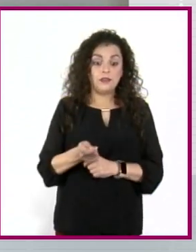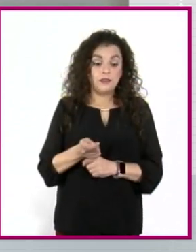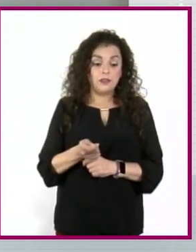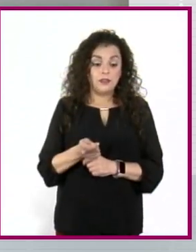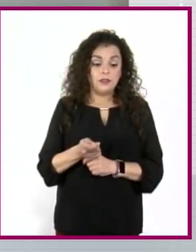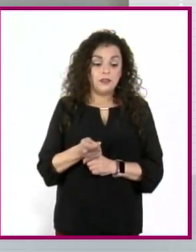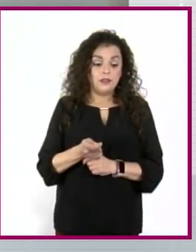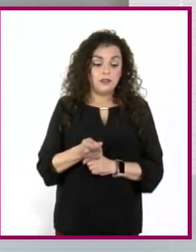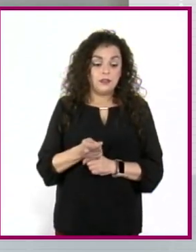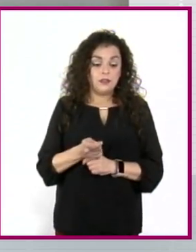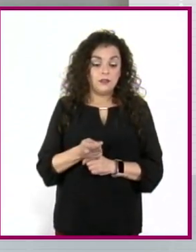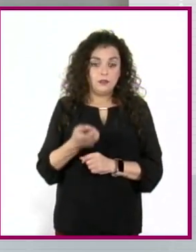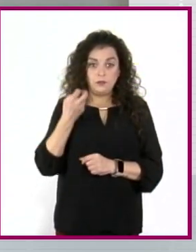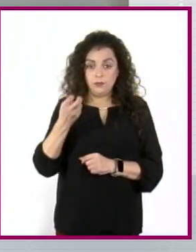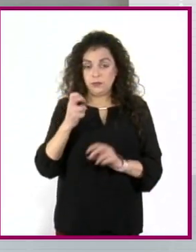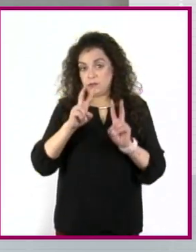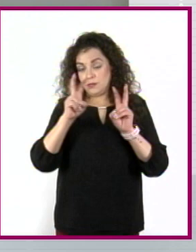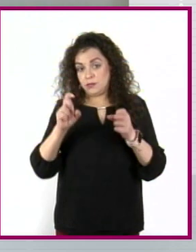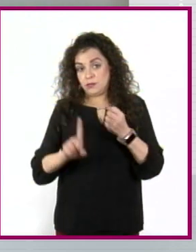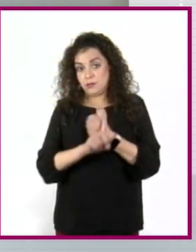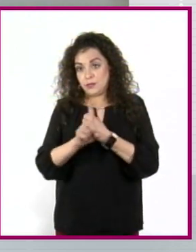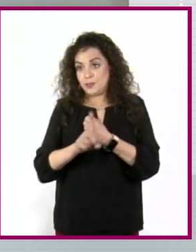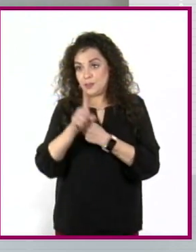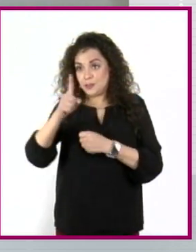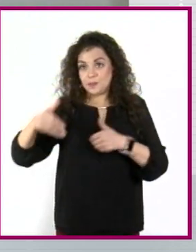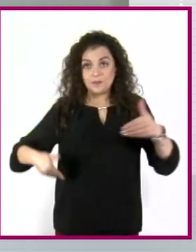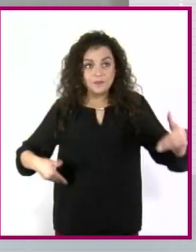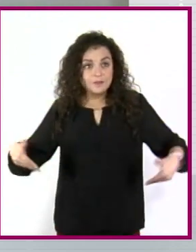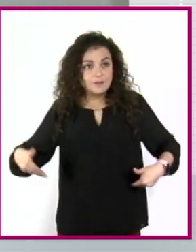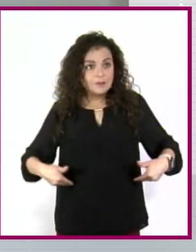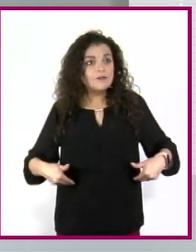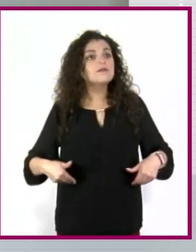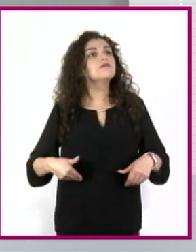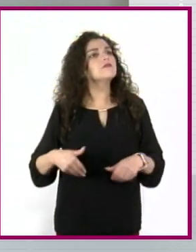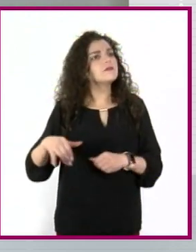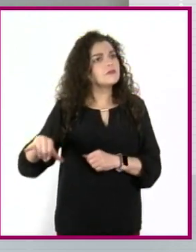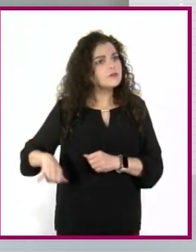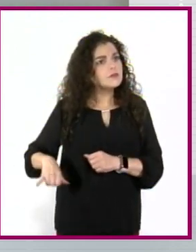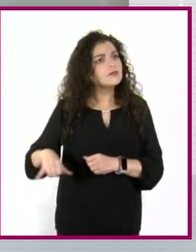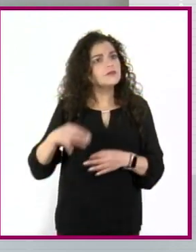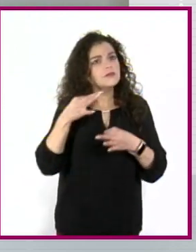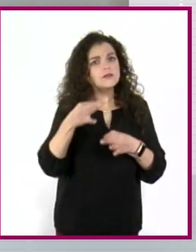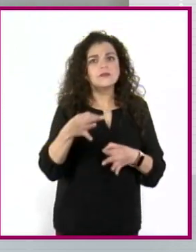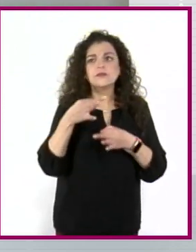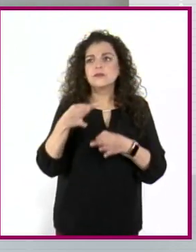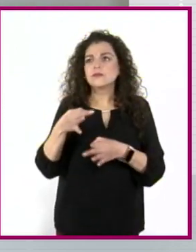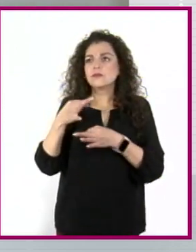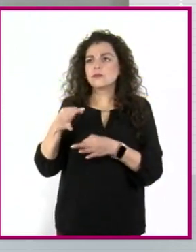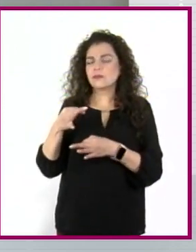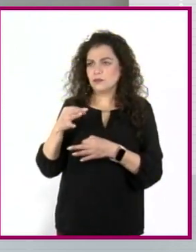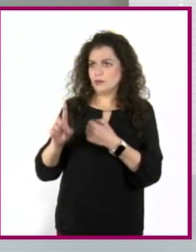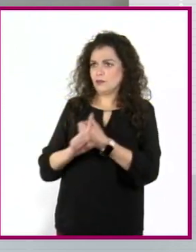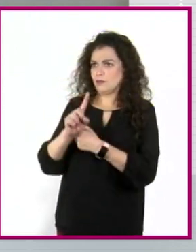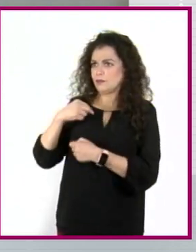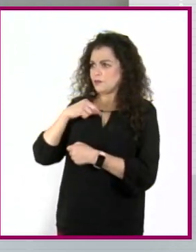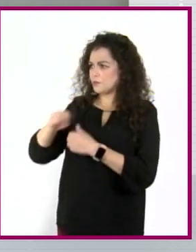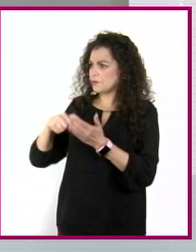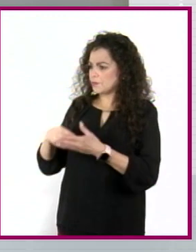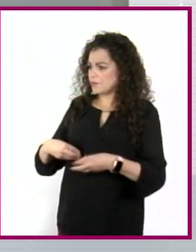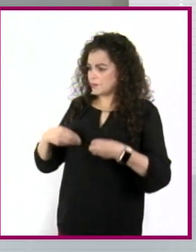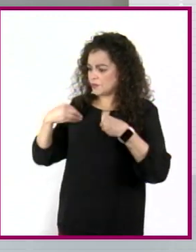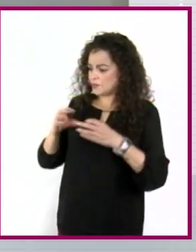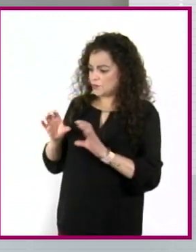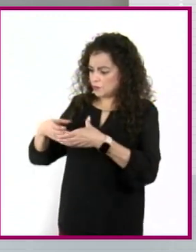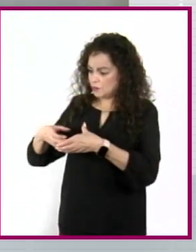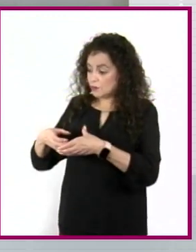problema de las obras y a responder a los problemas de la comunidad de una manera muy simple. Entonces ahí hay un